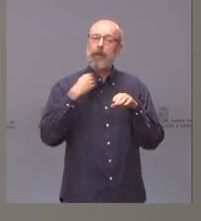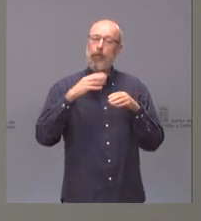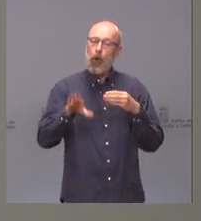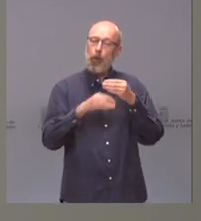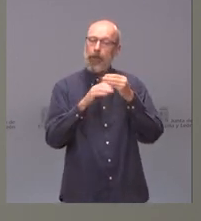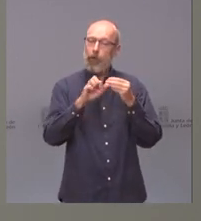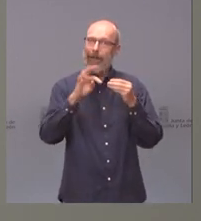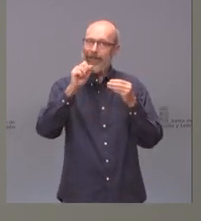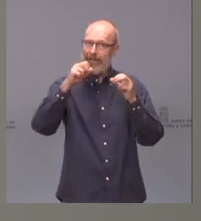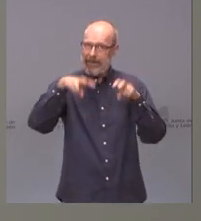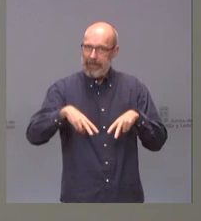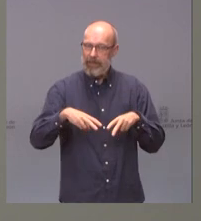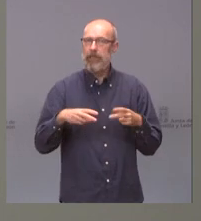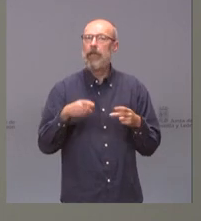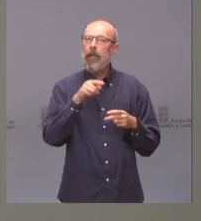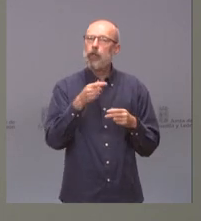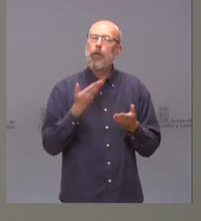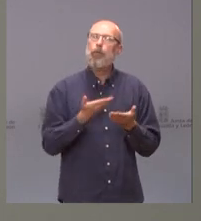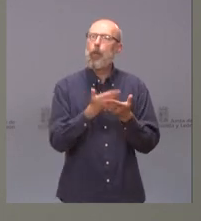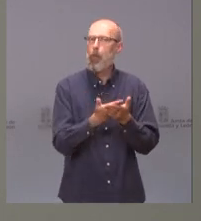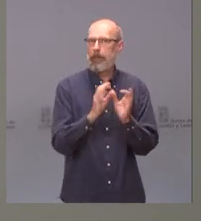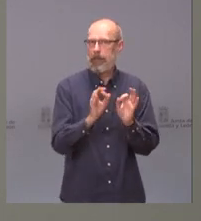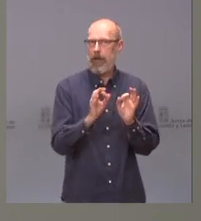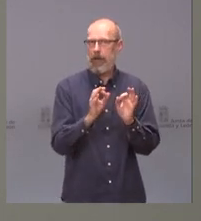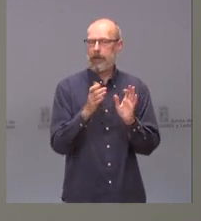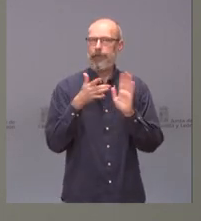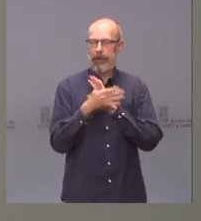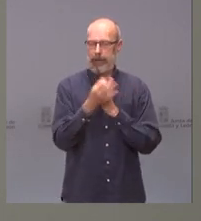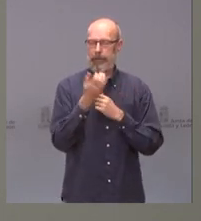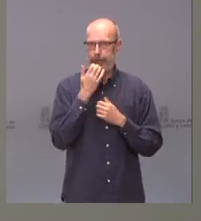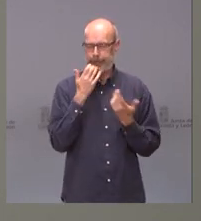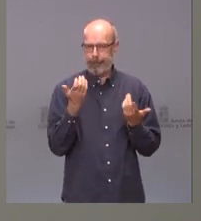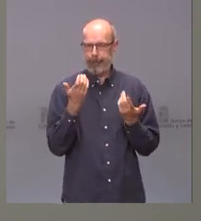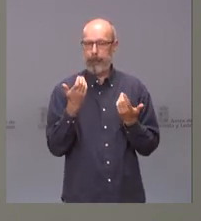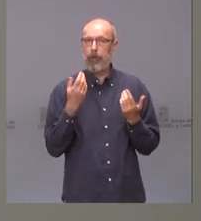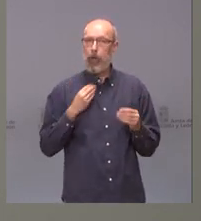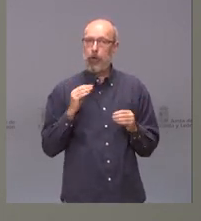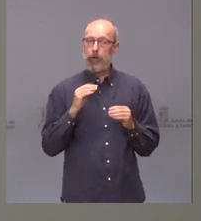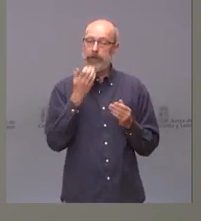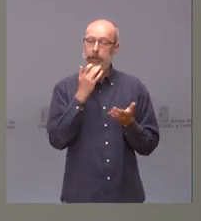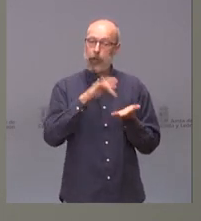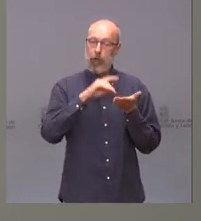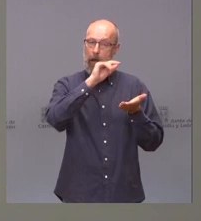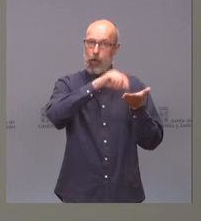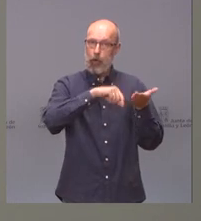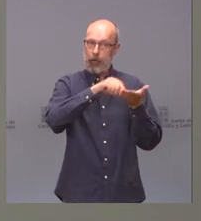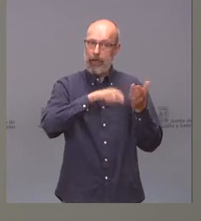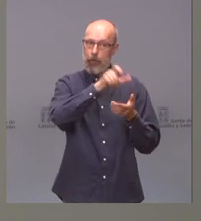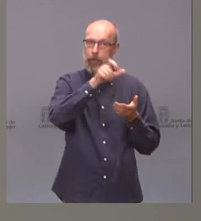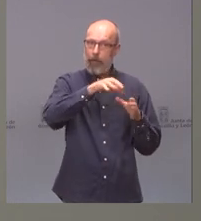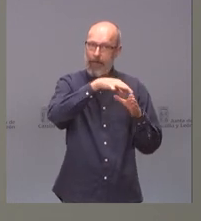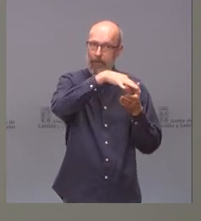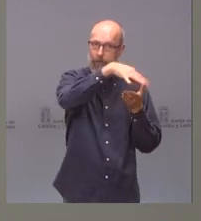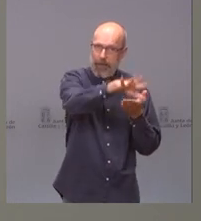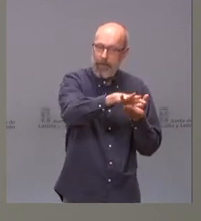es una propuesta que consiste en subvencionar los contratos a aquellas personas que han sido despedidas. No